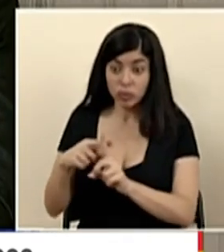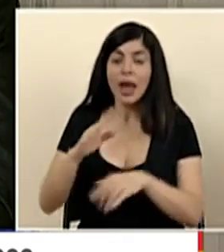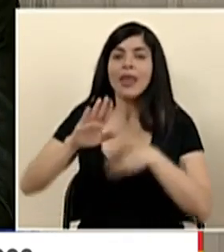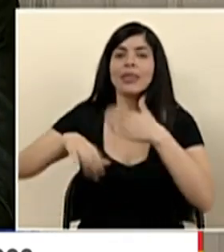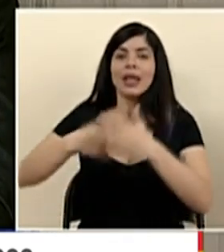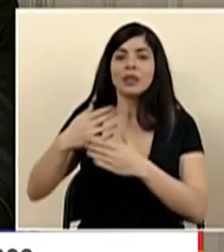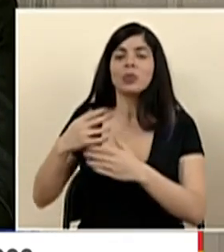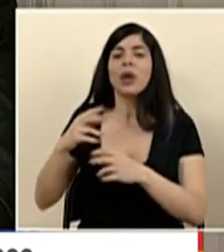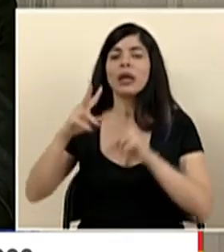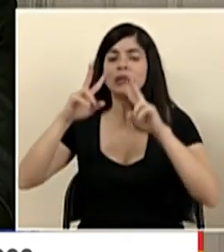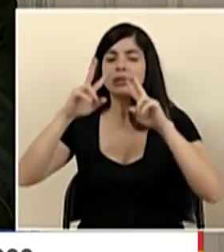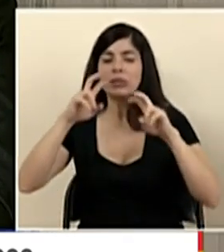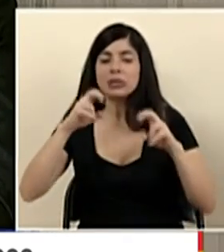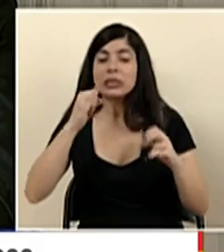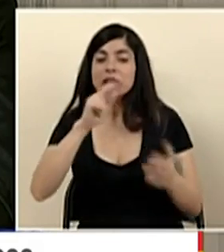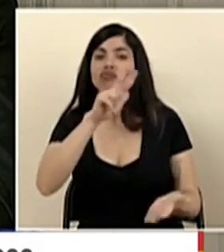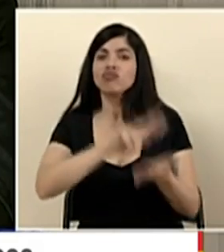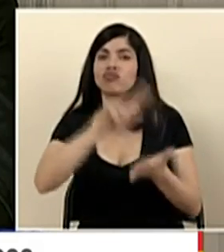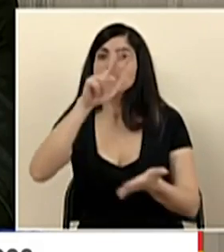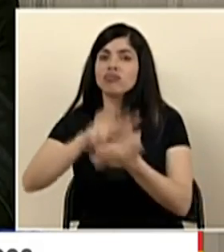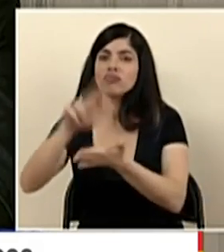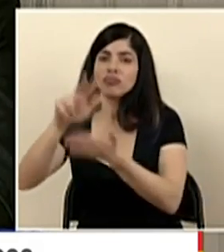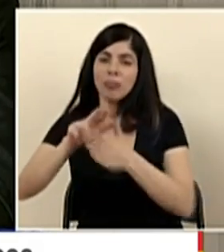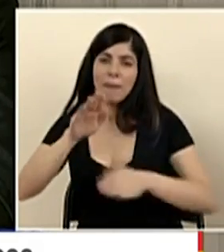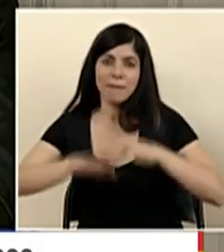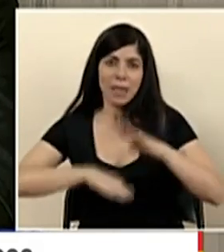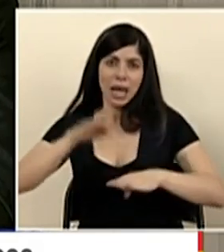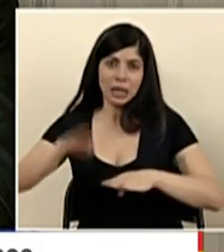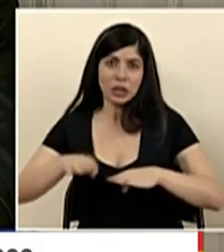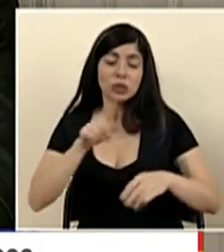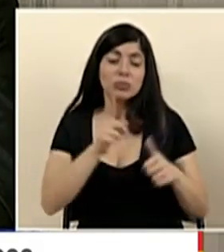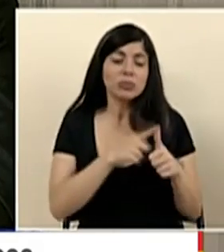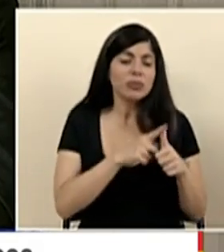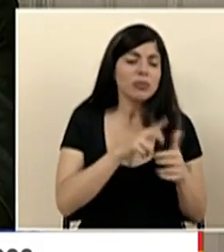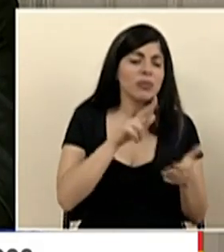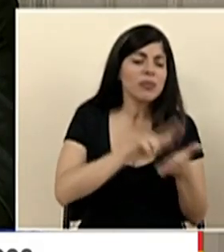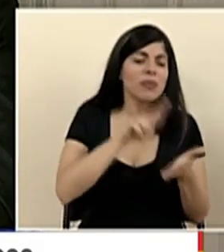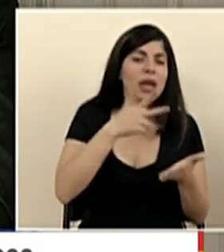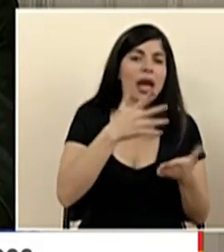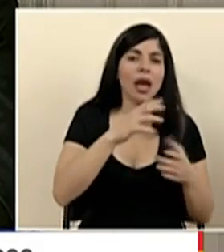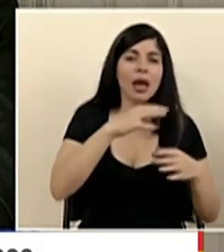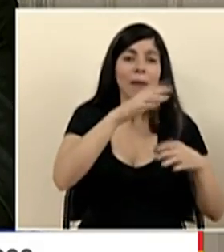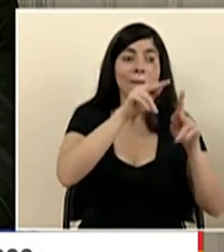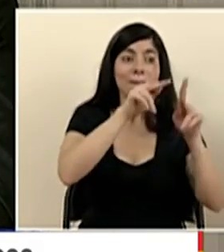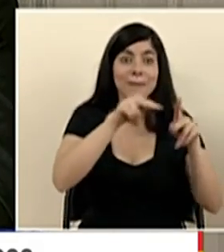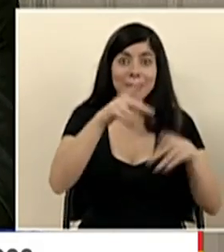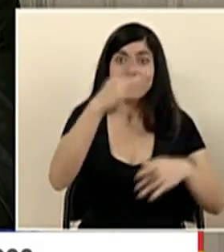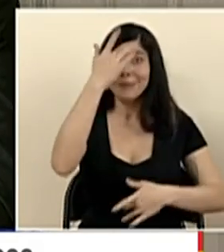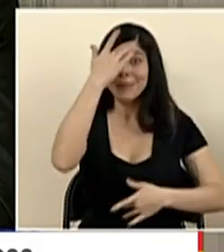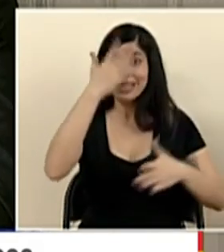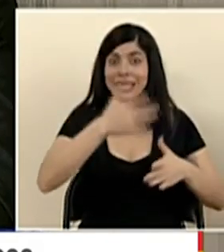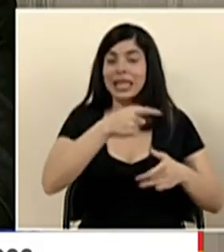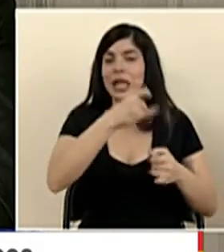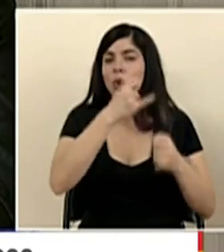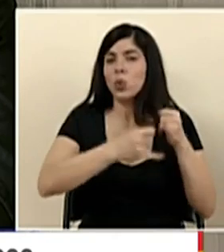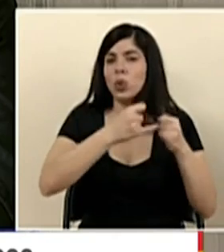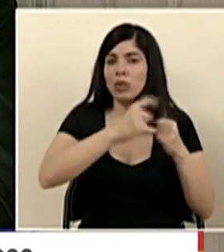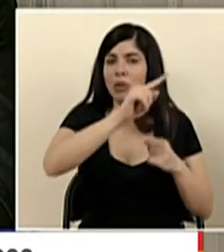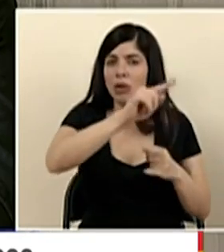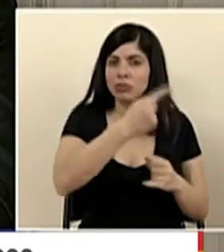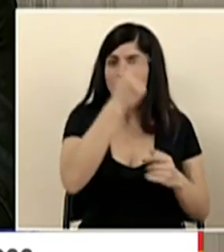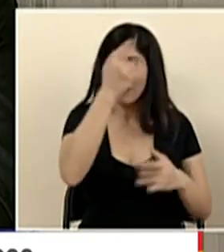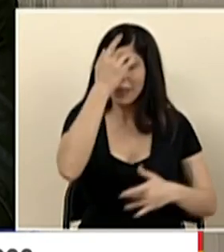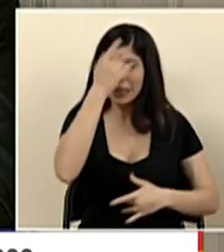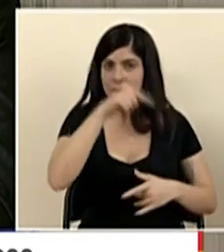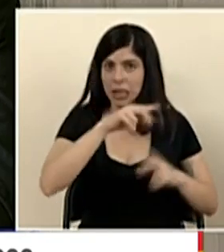pasos de validación uno de esos pasos tiene que ver con la validación en muestras de pacientes que es la fase final todos